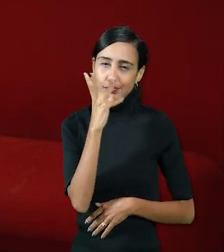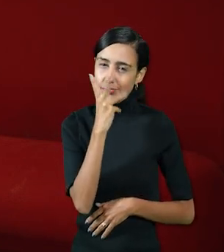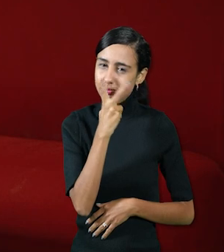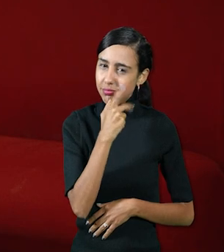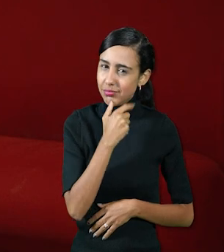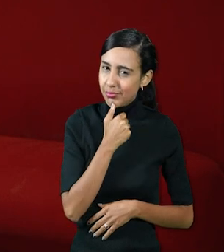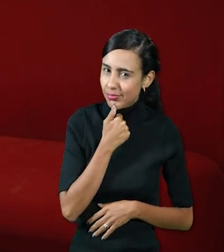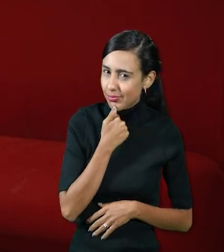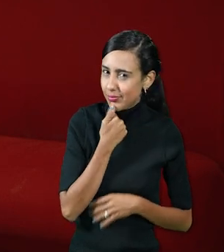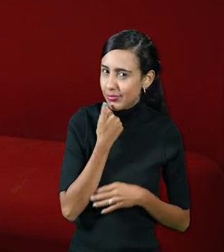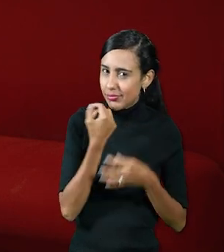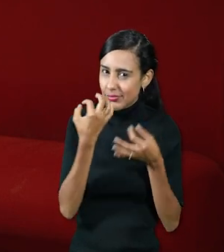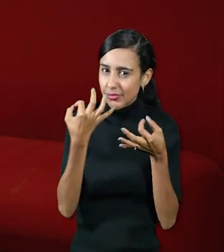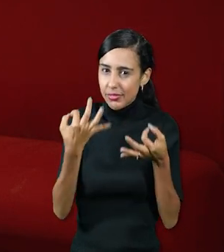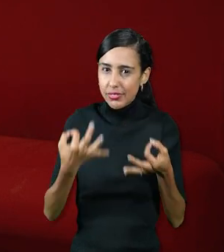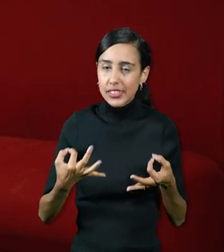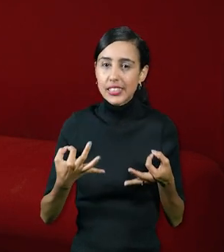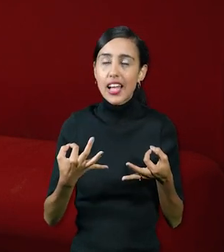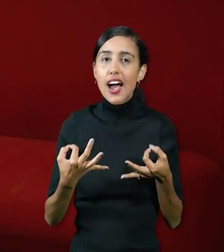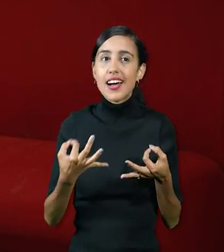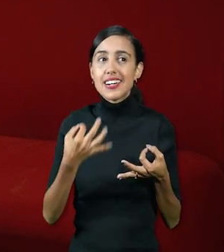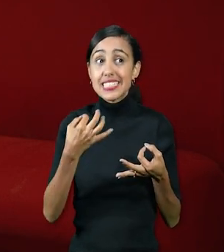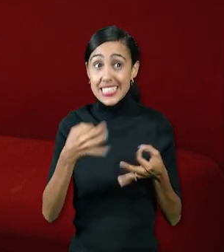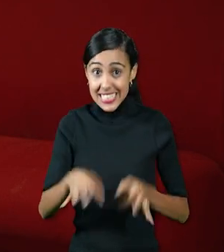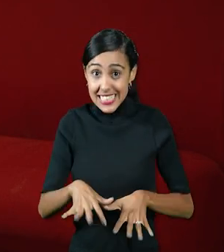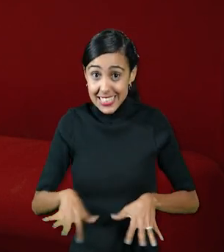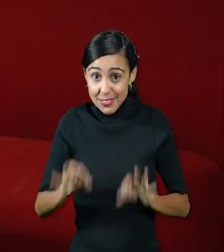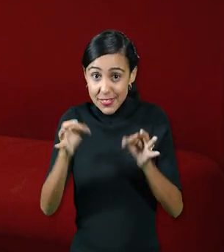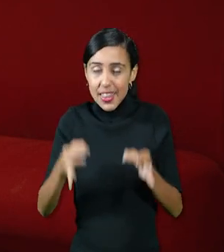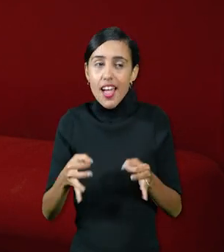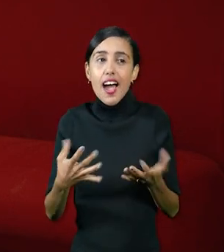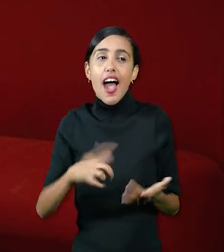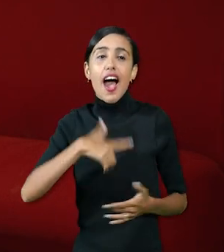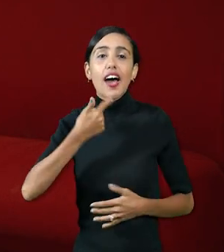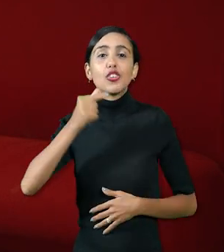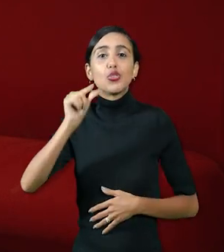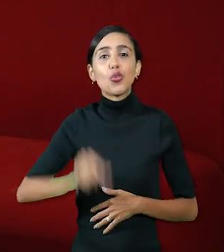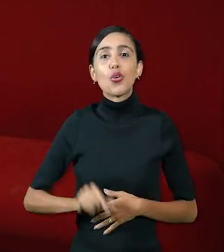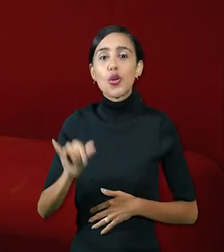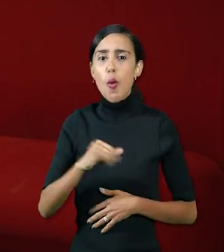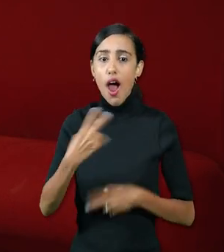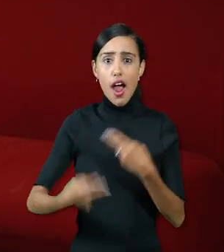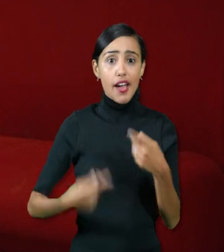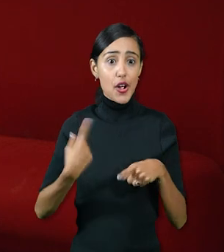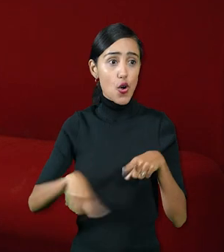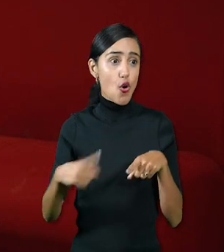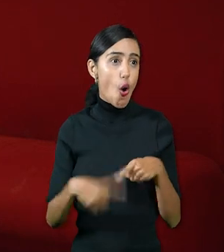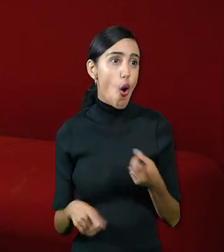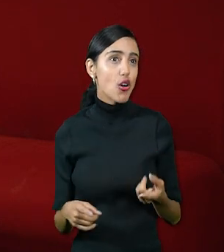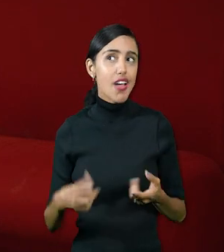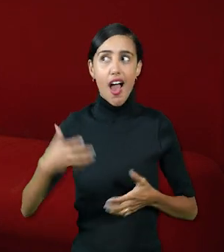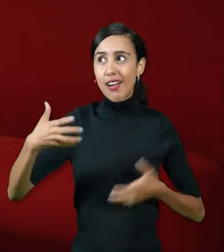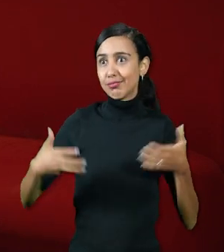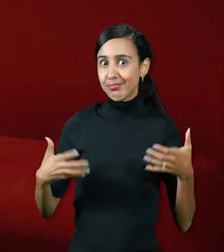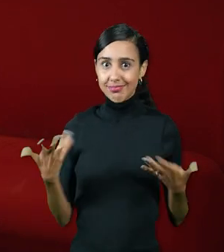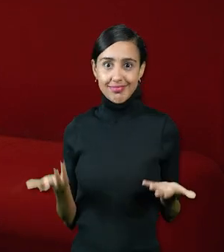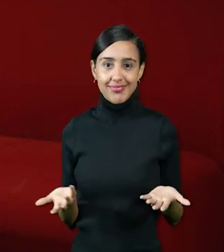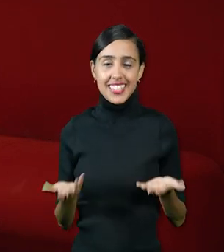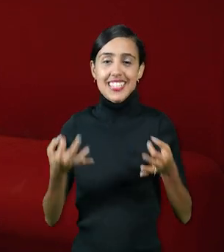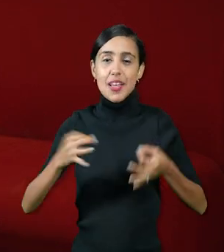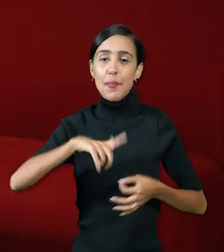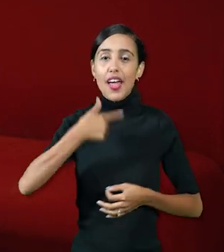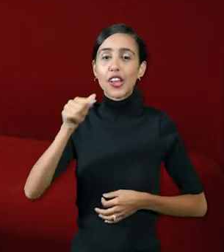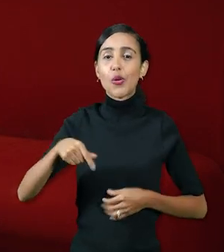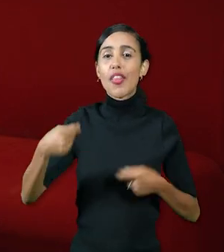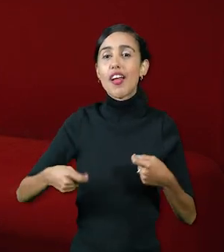bonito lo que se asemeja más a la realidad es que los actores hagan cosas hagan algo entonces los actores siempre tienen